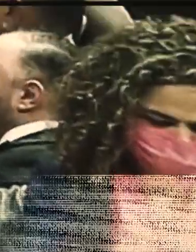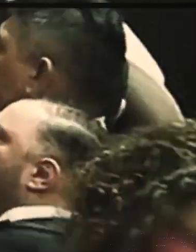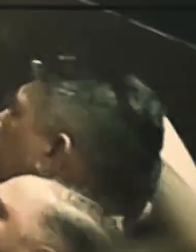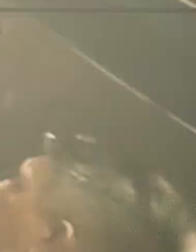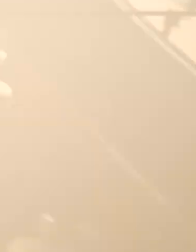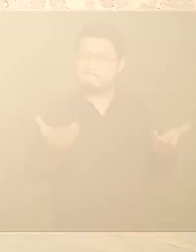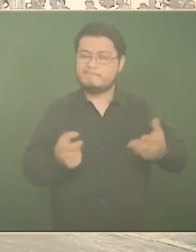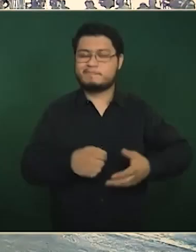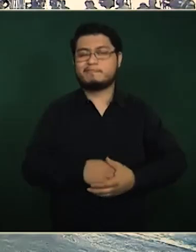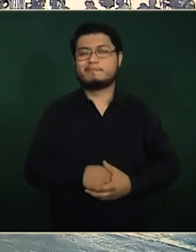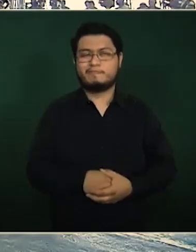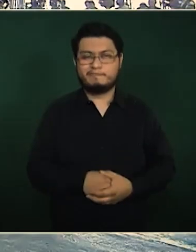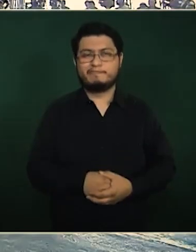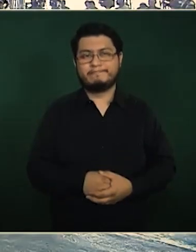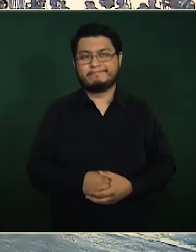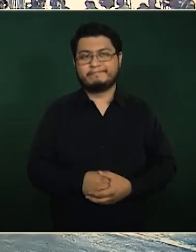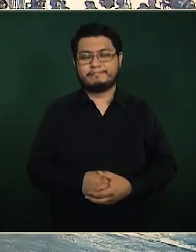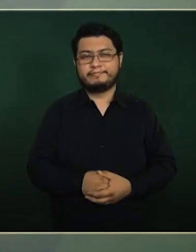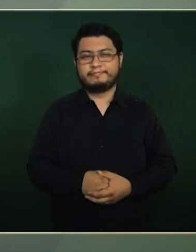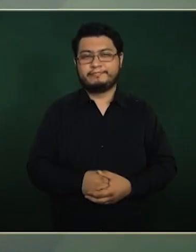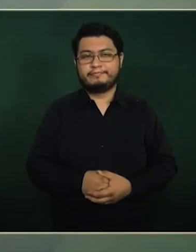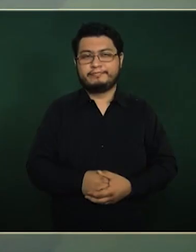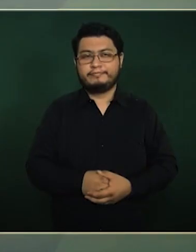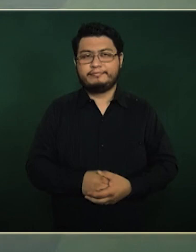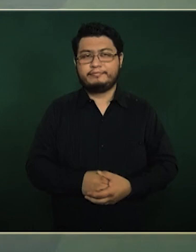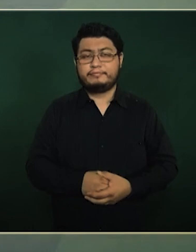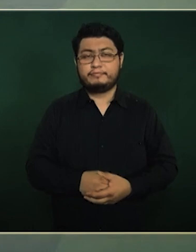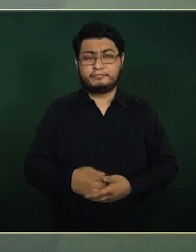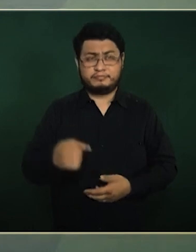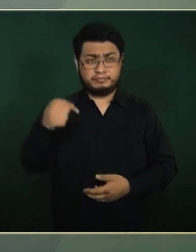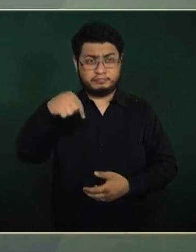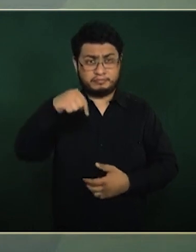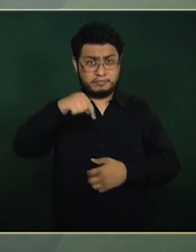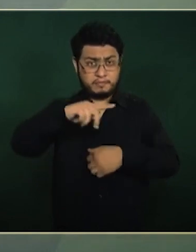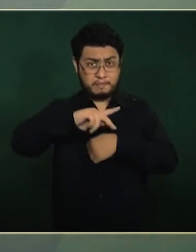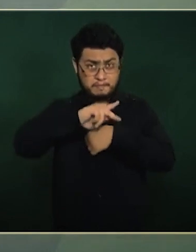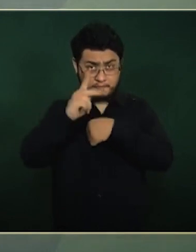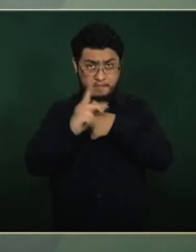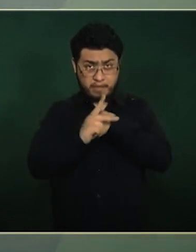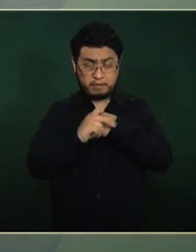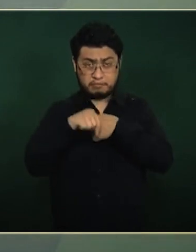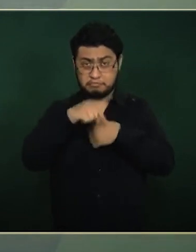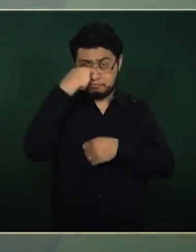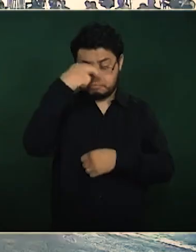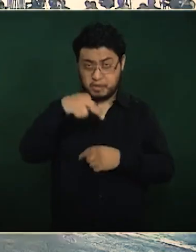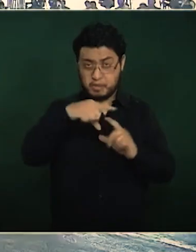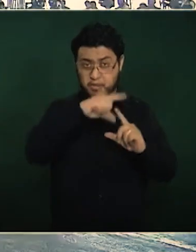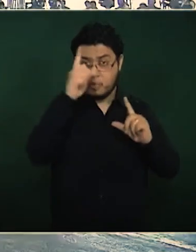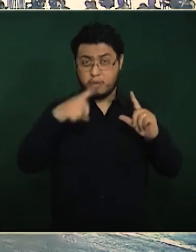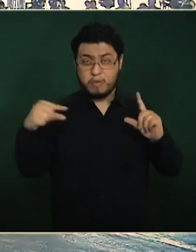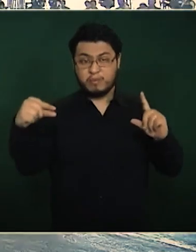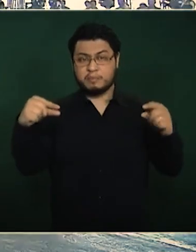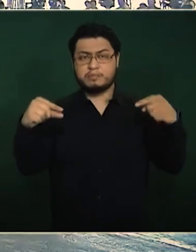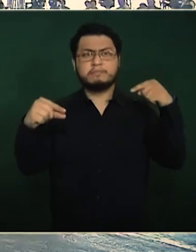y senadores. Es el país en donde